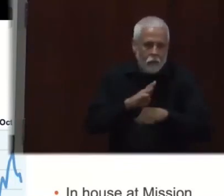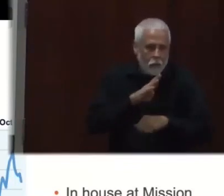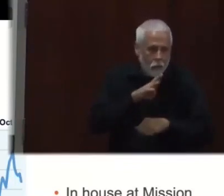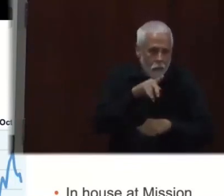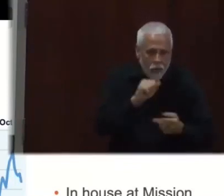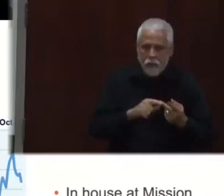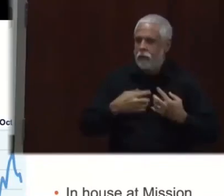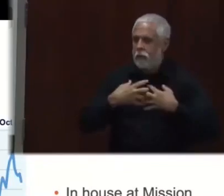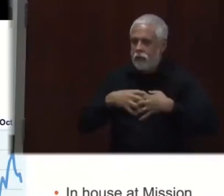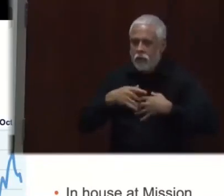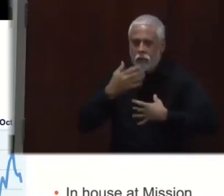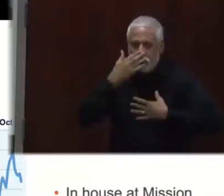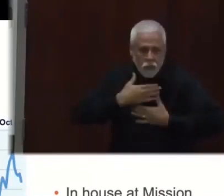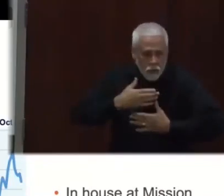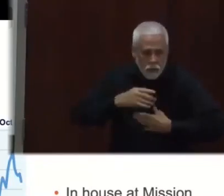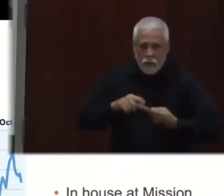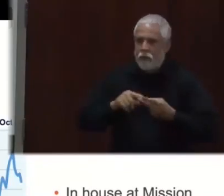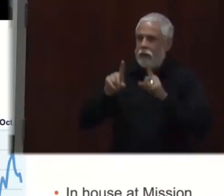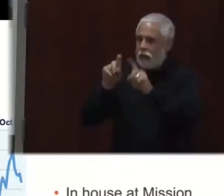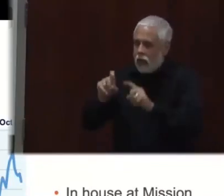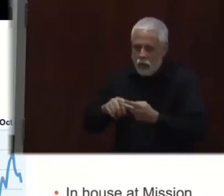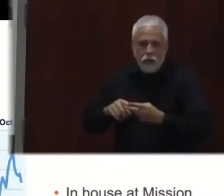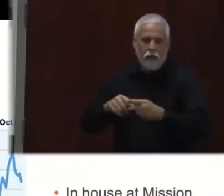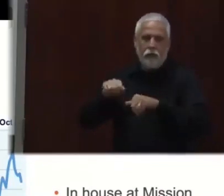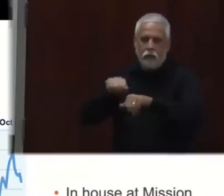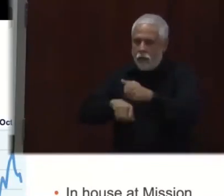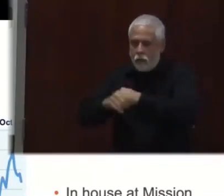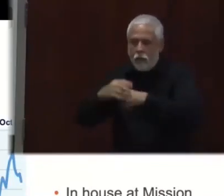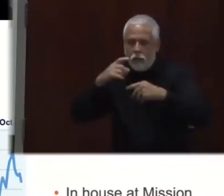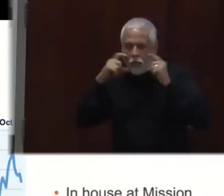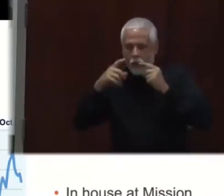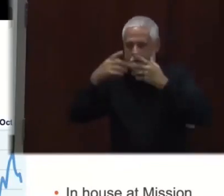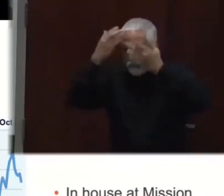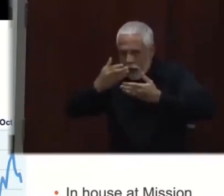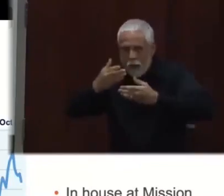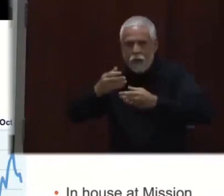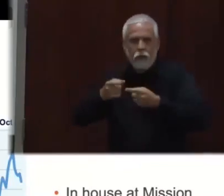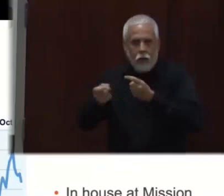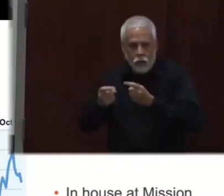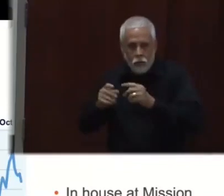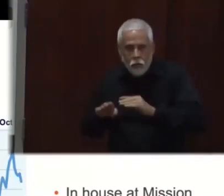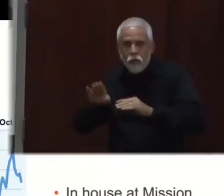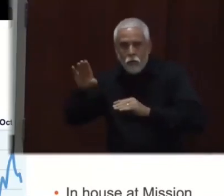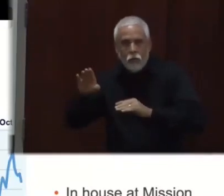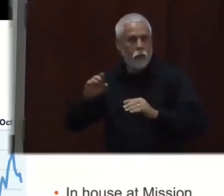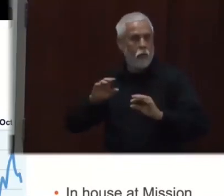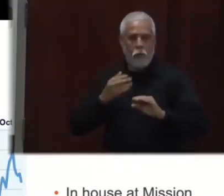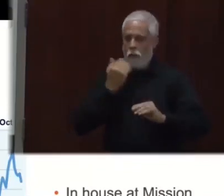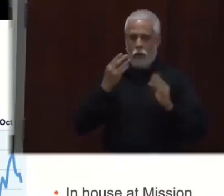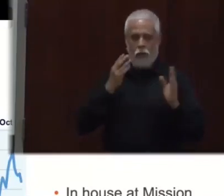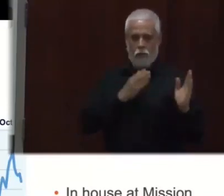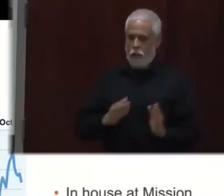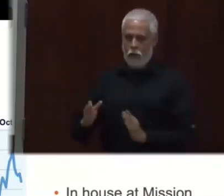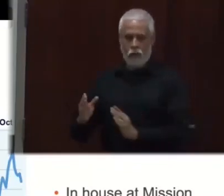donde estábamos en marzo cuando comenzó esta enfermedad, donde teníamos mucho menos suministros. Entonces, quiero